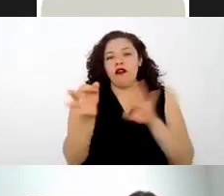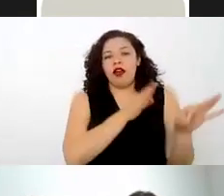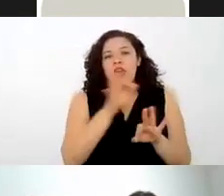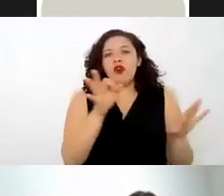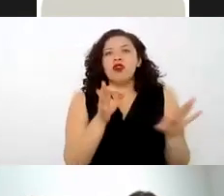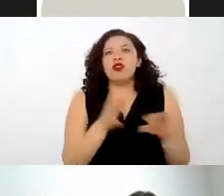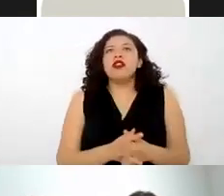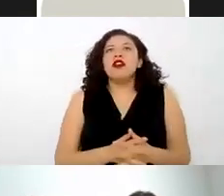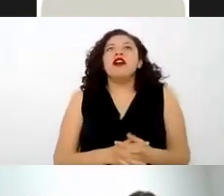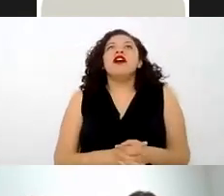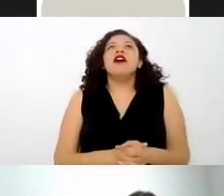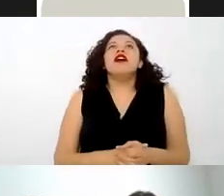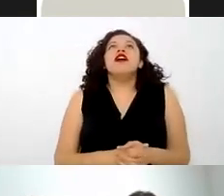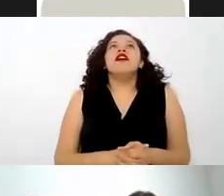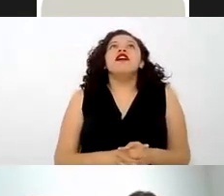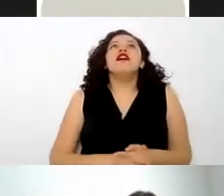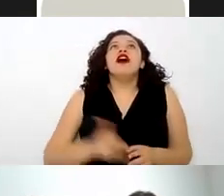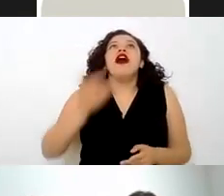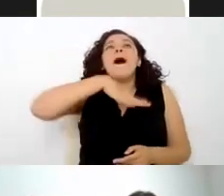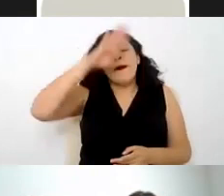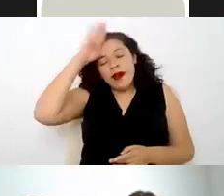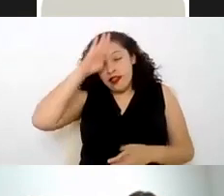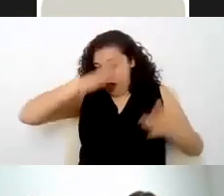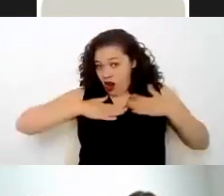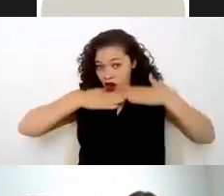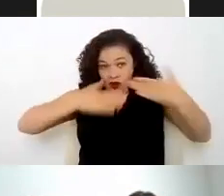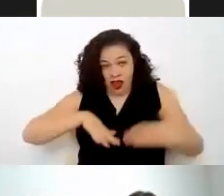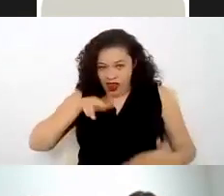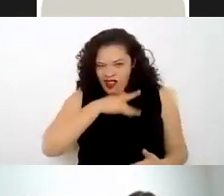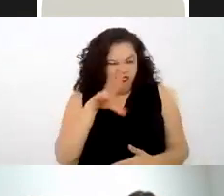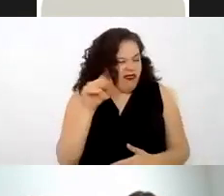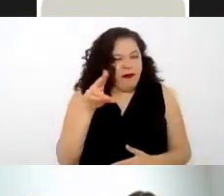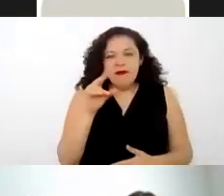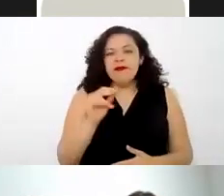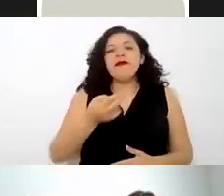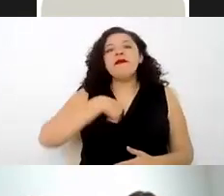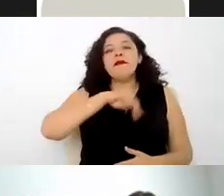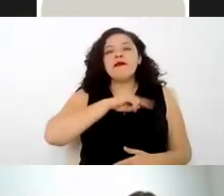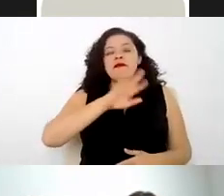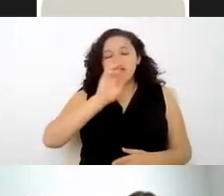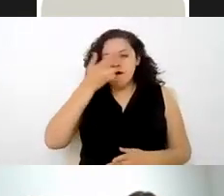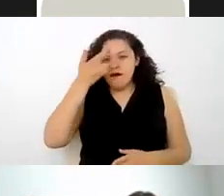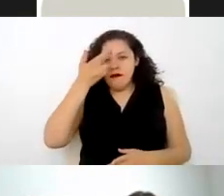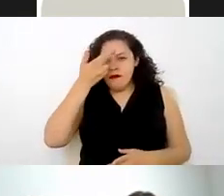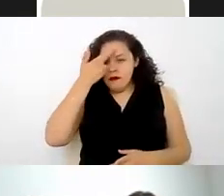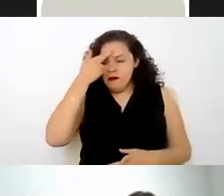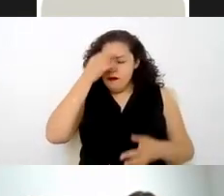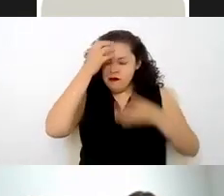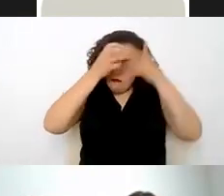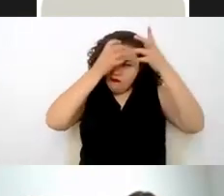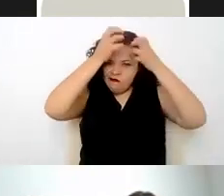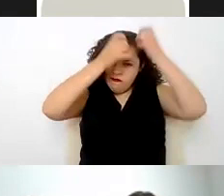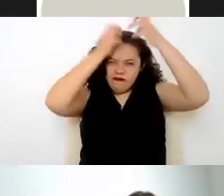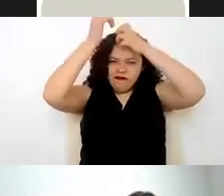pueden ser considerados de confianza y que no precisamente se nos vendrían a la mente con esta definición como